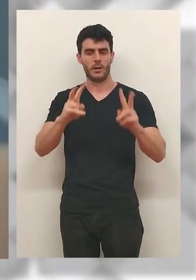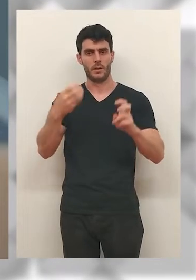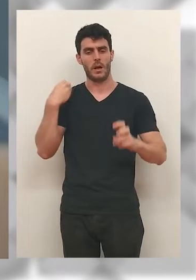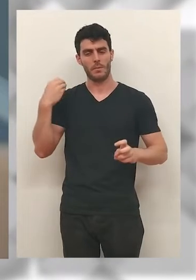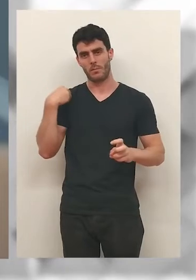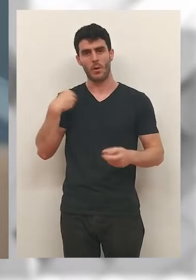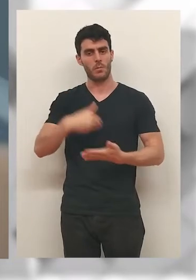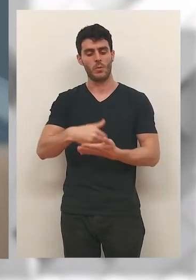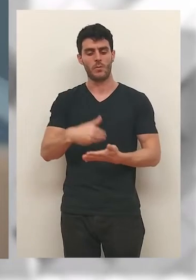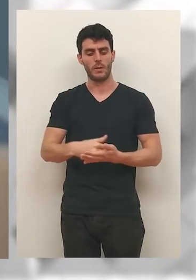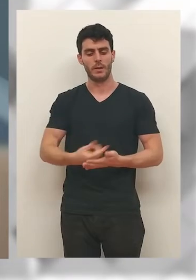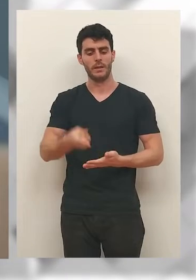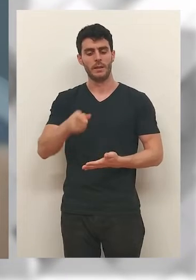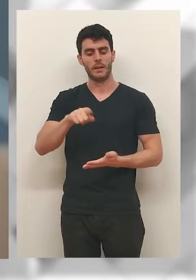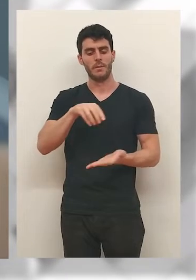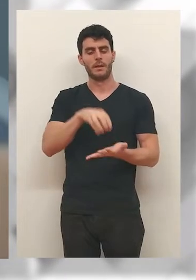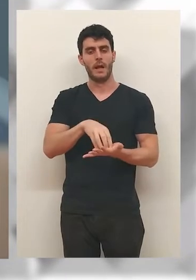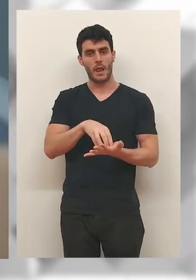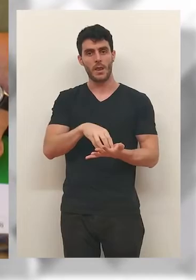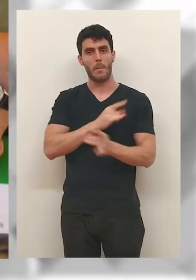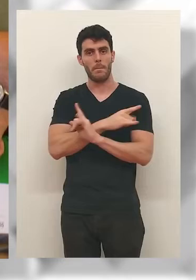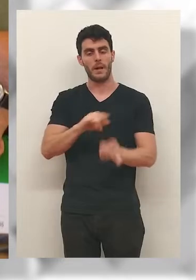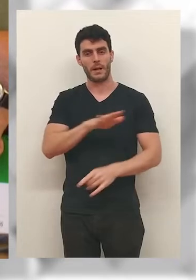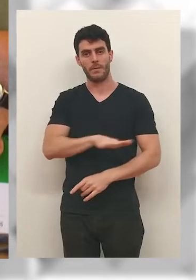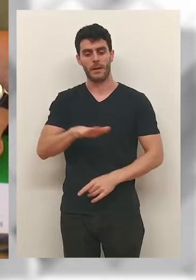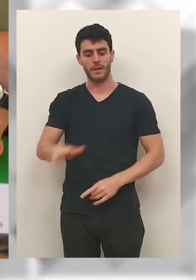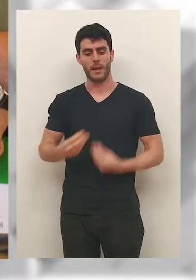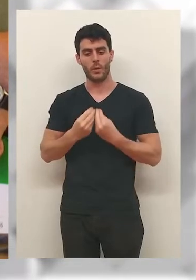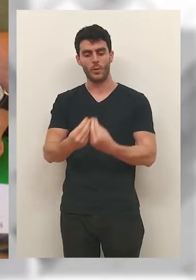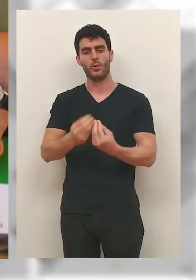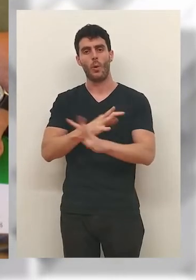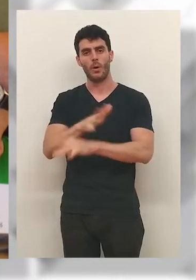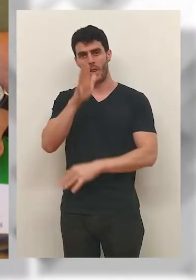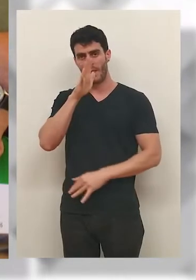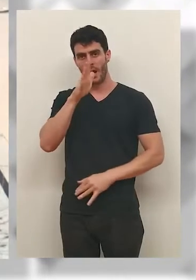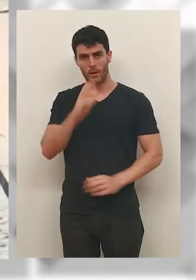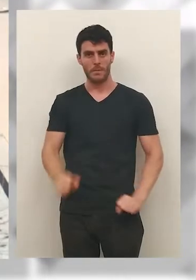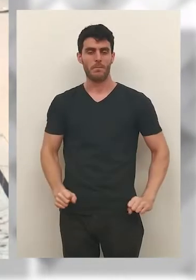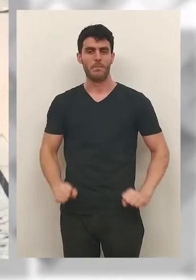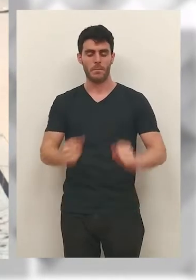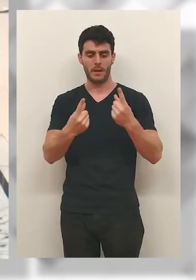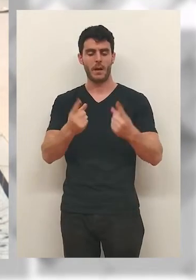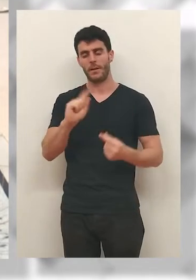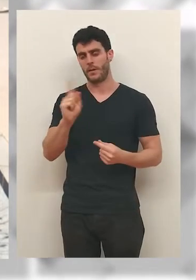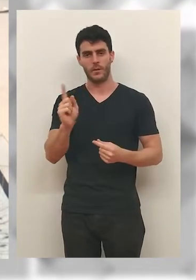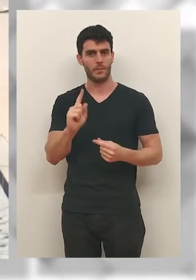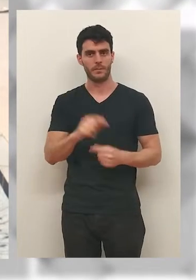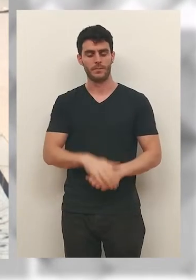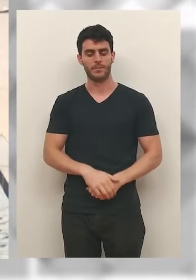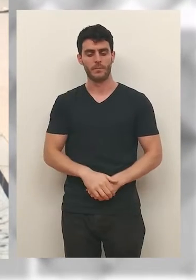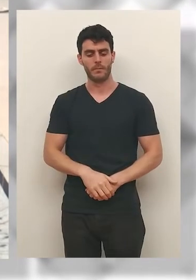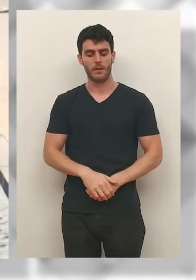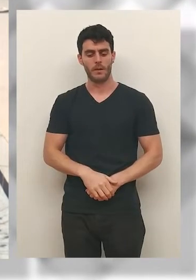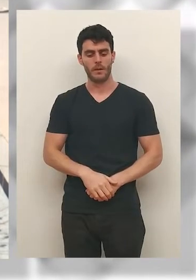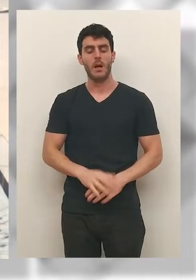pues hay problemas, bueno pues esto es lo que nos proponen, instalación de parques infantiles con juegos de agua, esto no es la primera vez